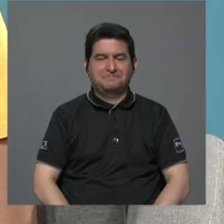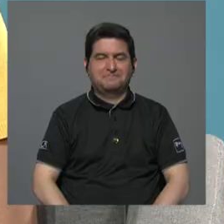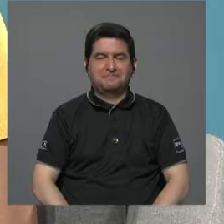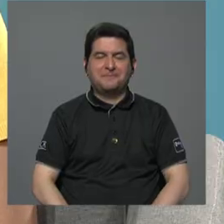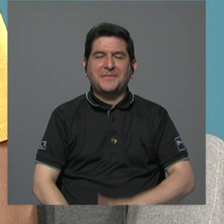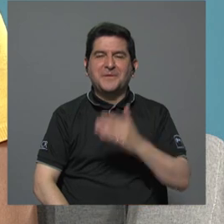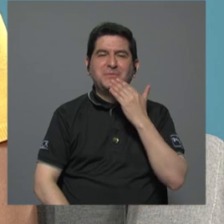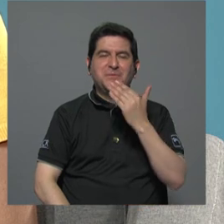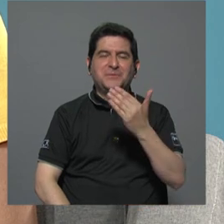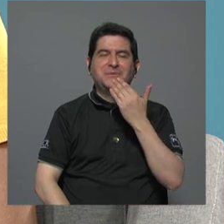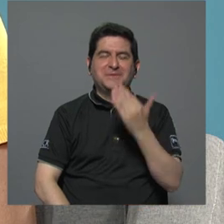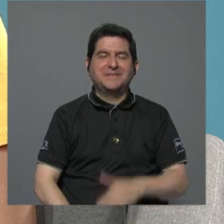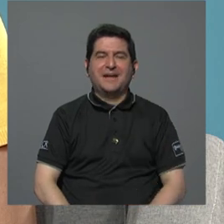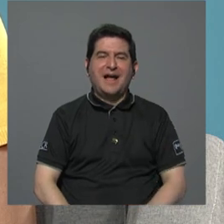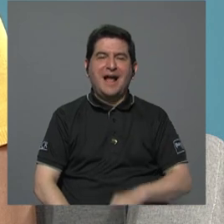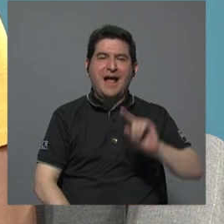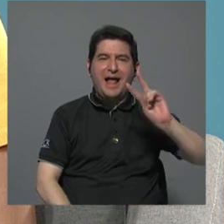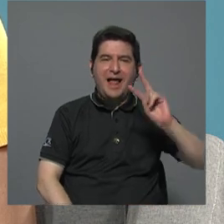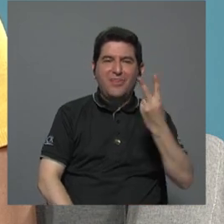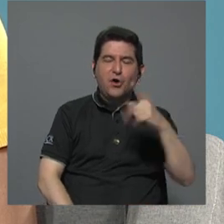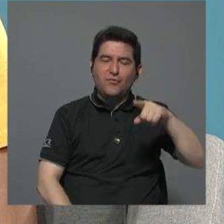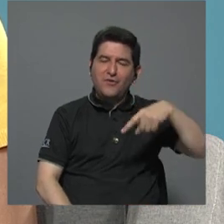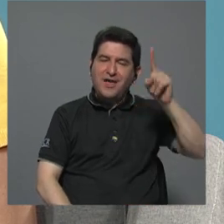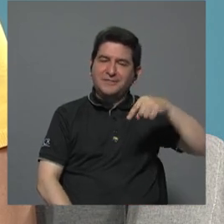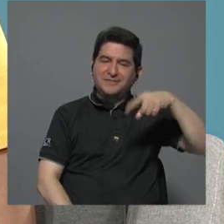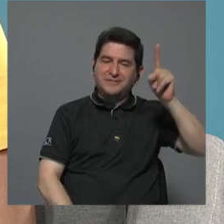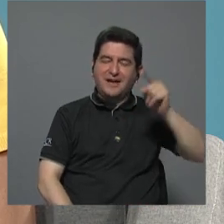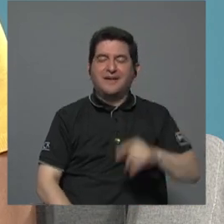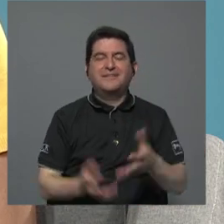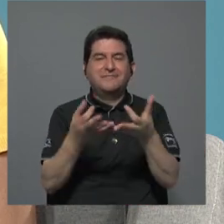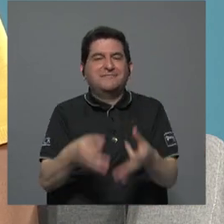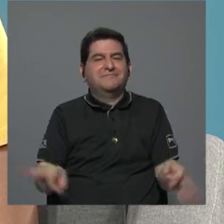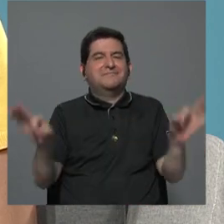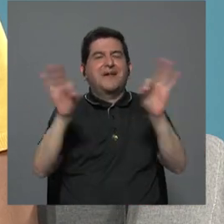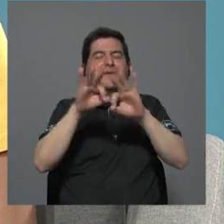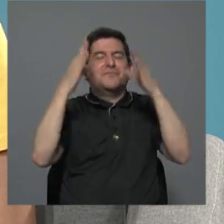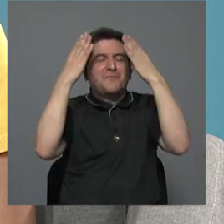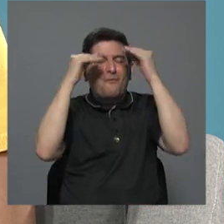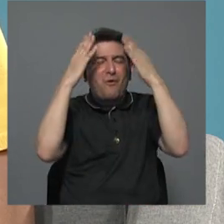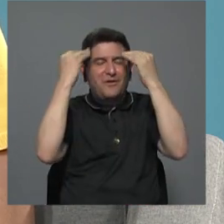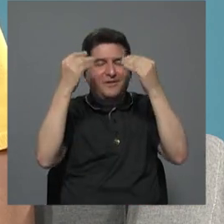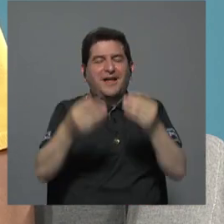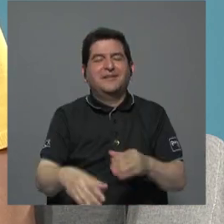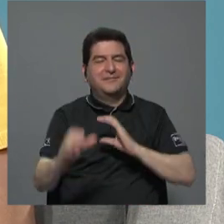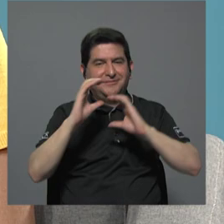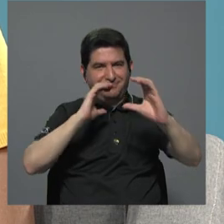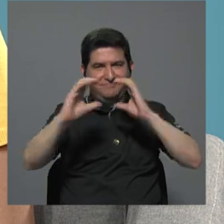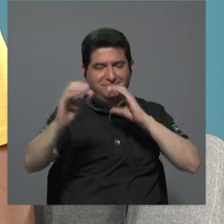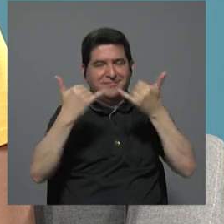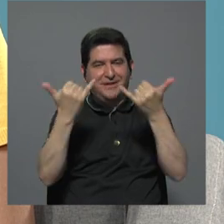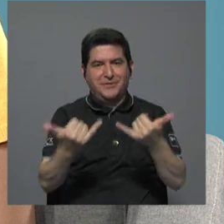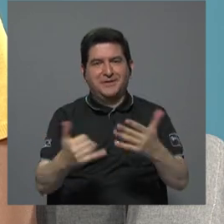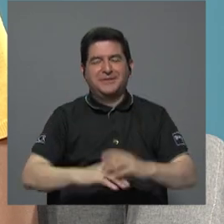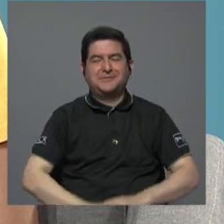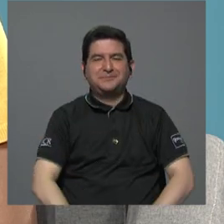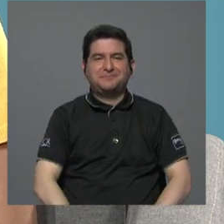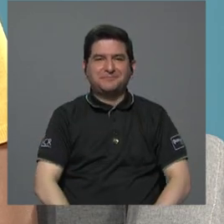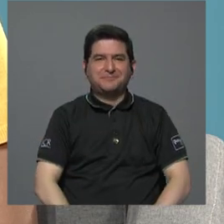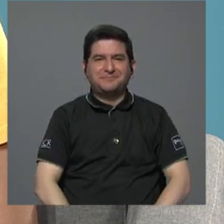gracias a doble check por esta importante información que nos transmitía en este momento